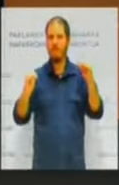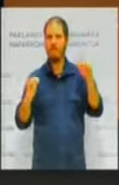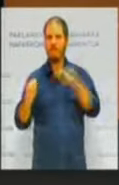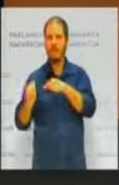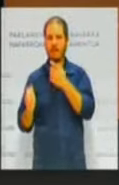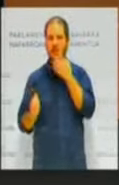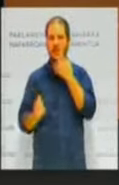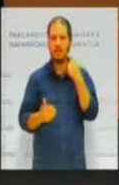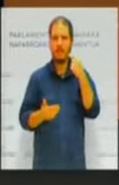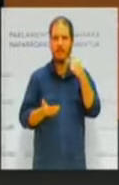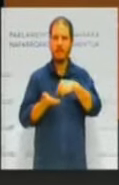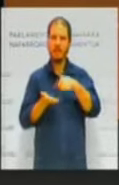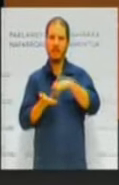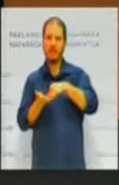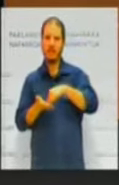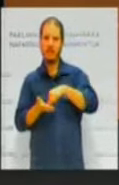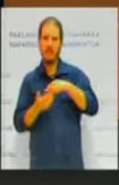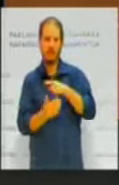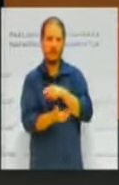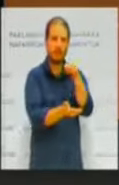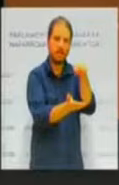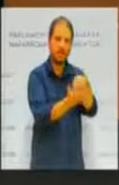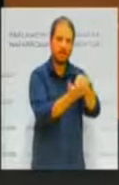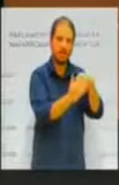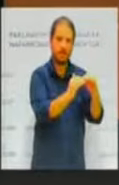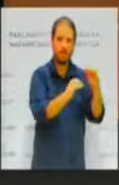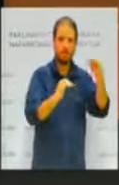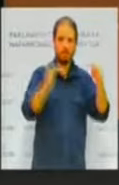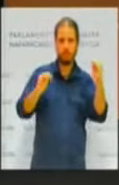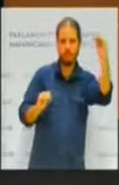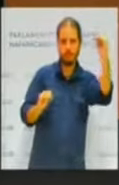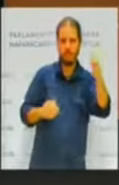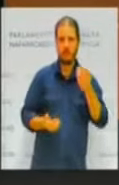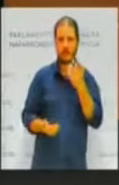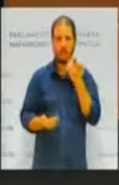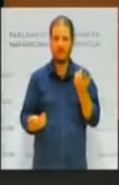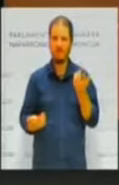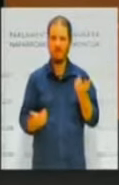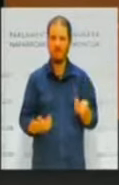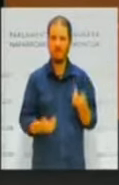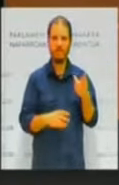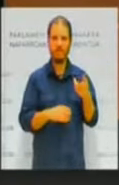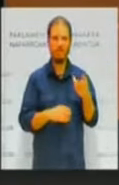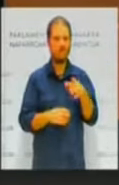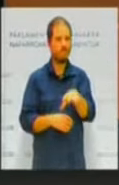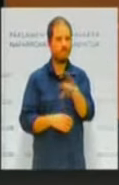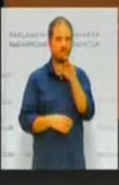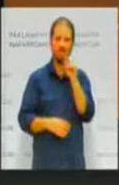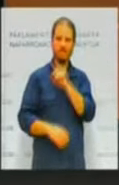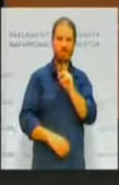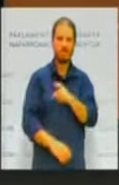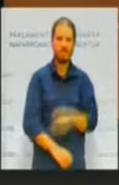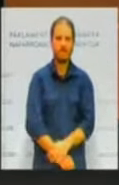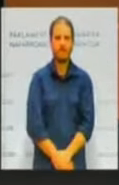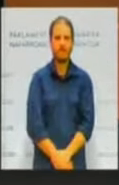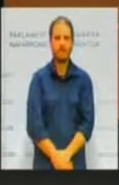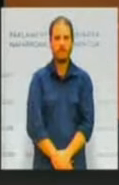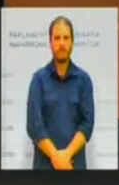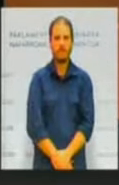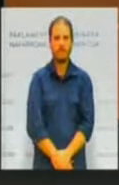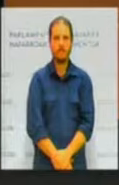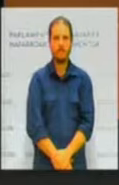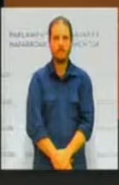esta ley son menores de las que les pone a quienes no son la administración. Y eso es difícilmente comprensible. Pero